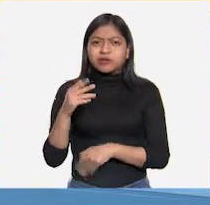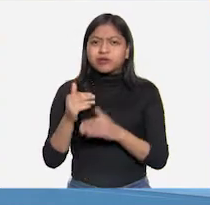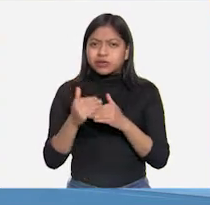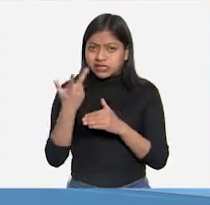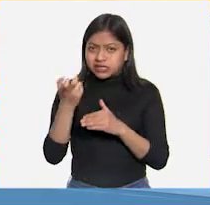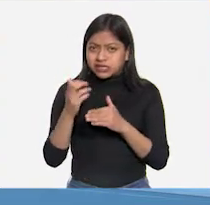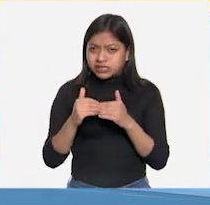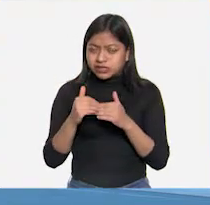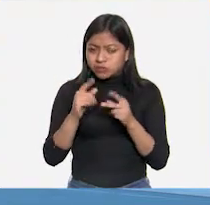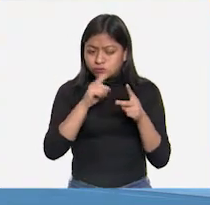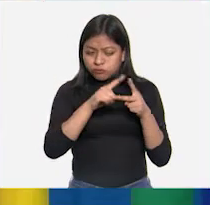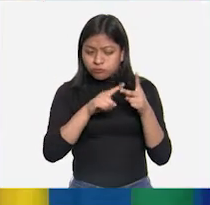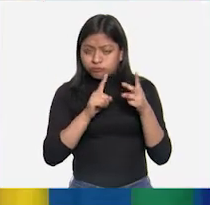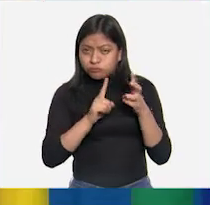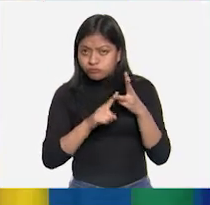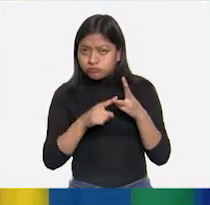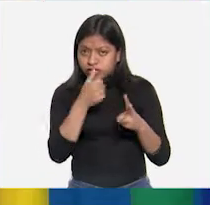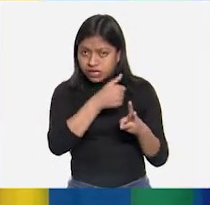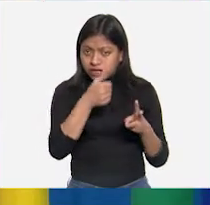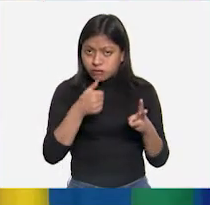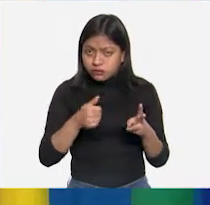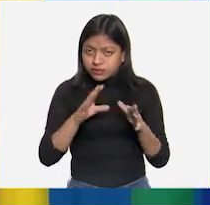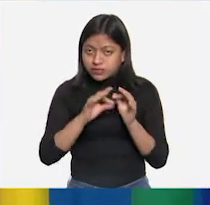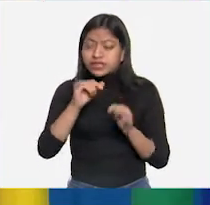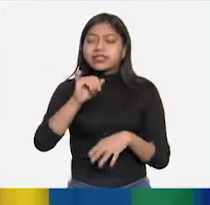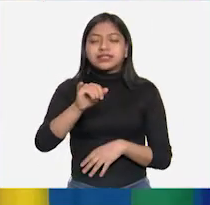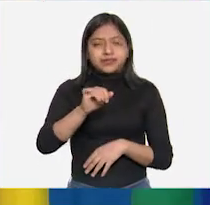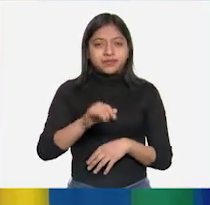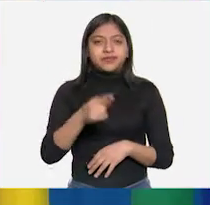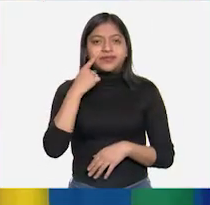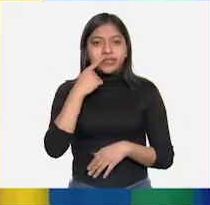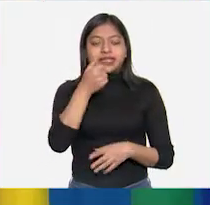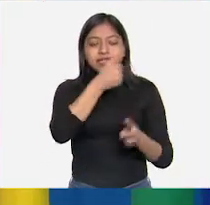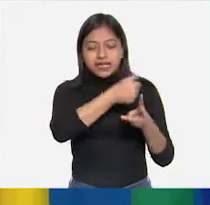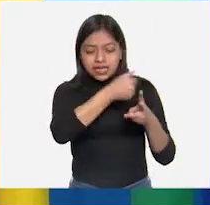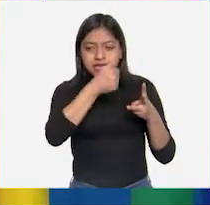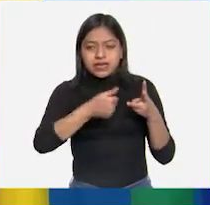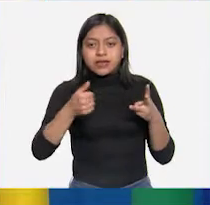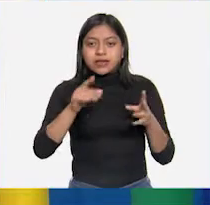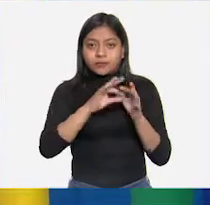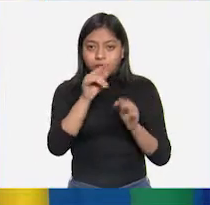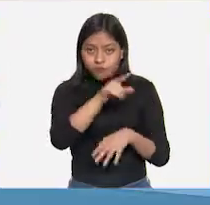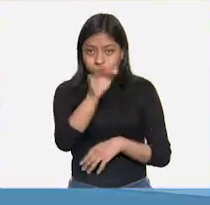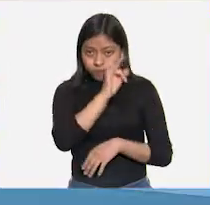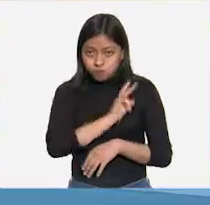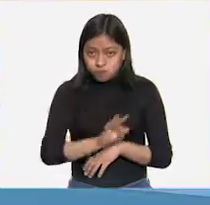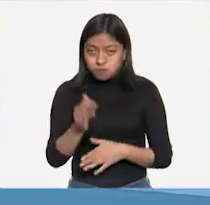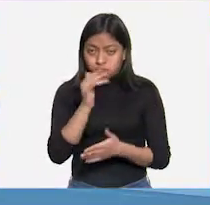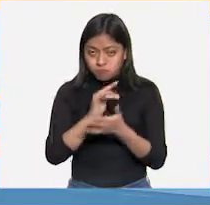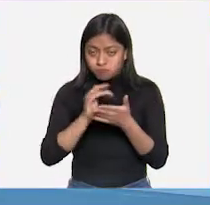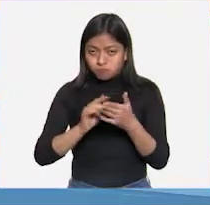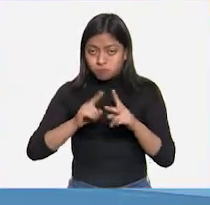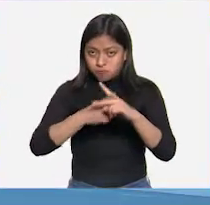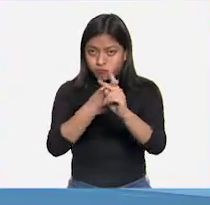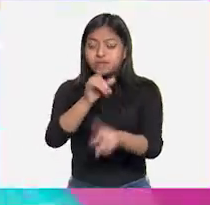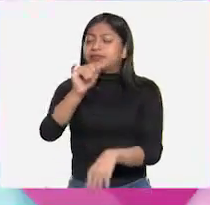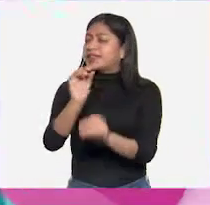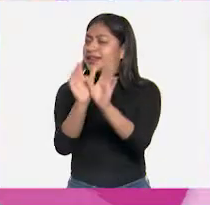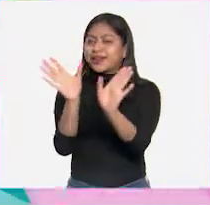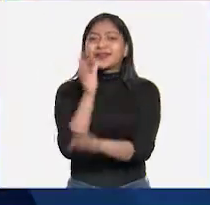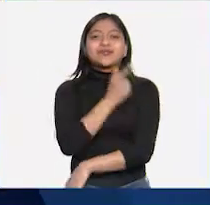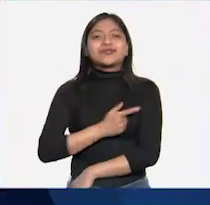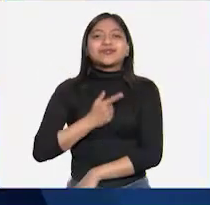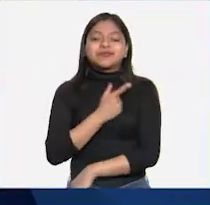una por una, ¿no? Así es. Vamos a leer de una en una. ¿Quieres empezar, Larisa? Por supuesto, con mucho gusto.